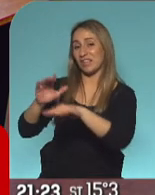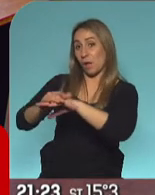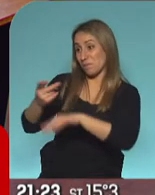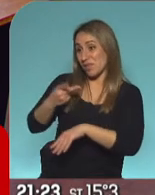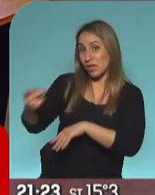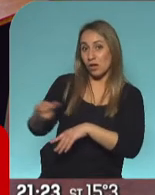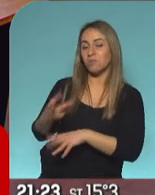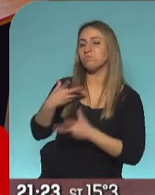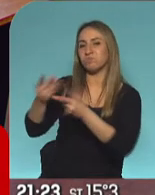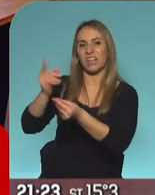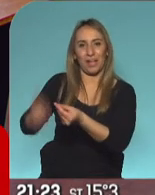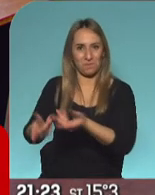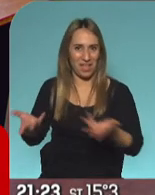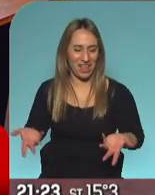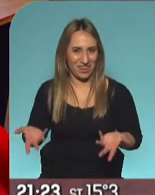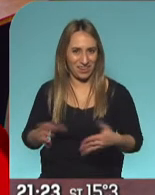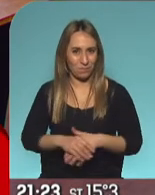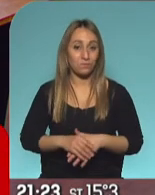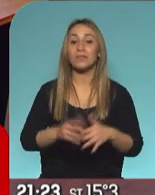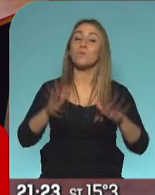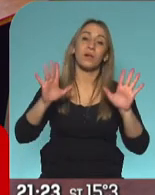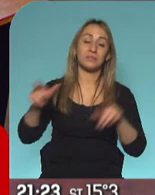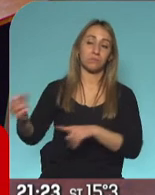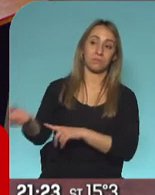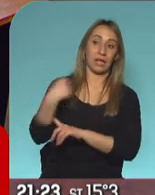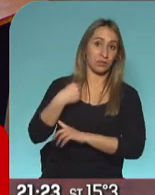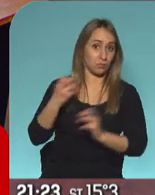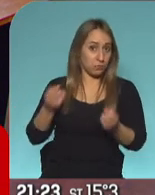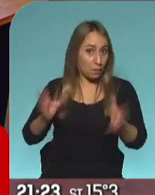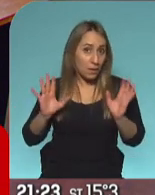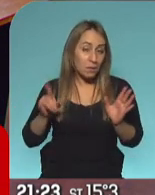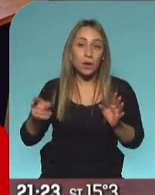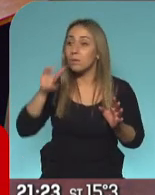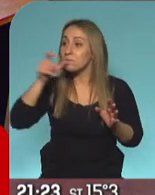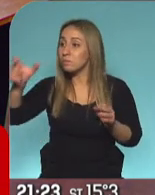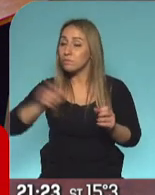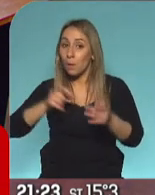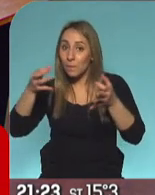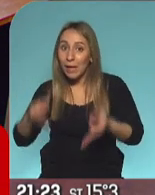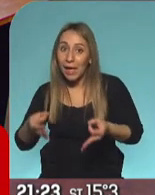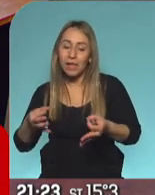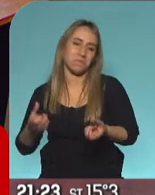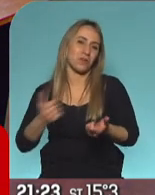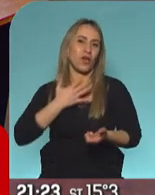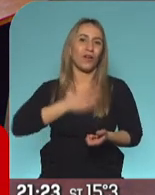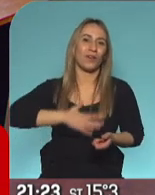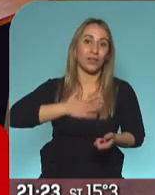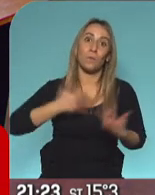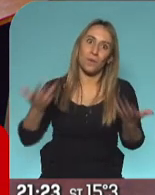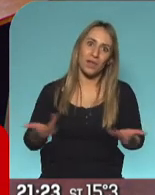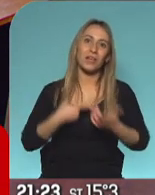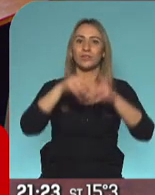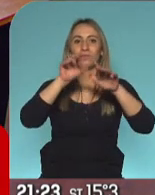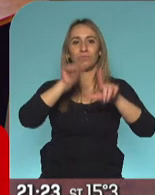Podría haberme, podría haberme, no haberme dado bola, bueno, bueno, respondió bien, y yo soy muy contento con eso, y lo mencioné, por eso es mi